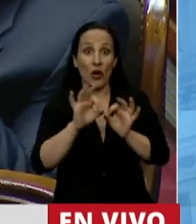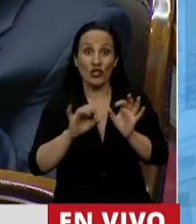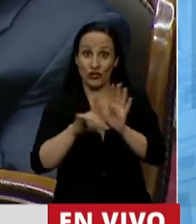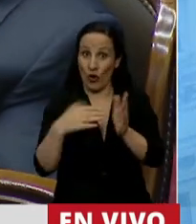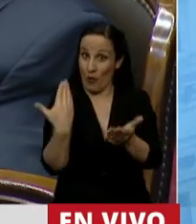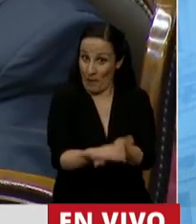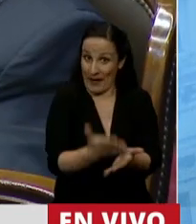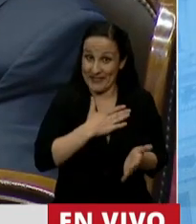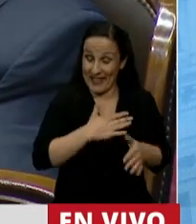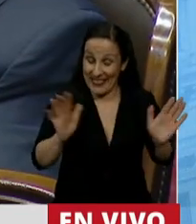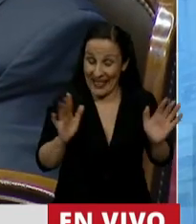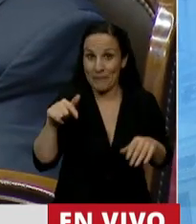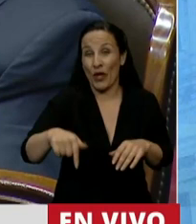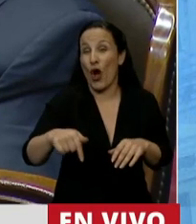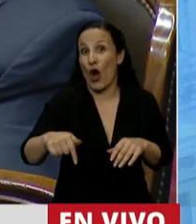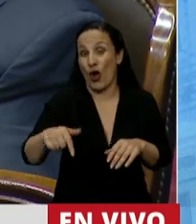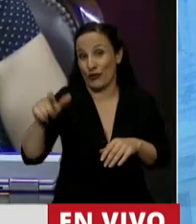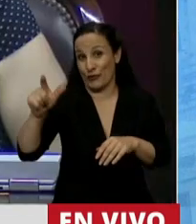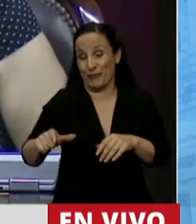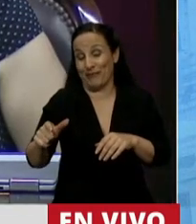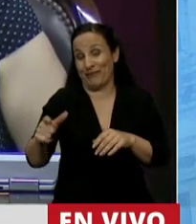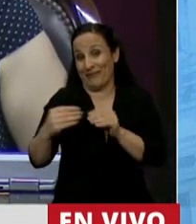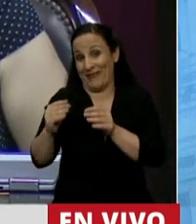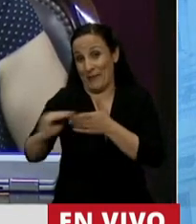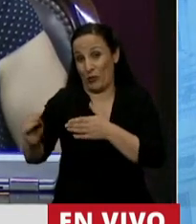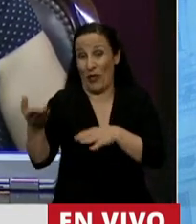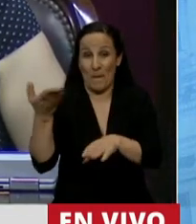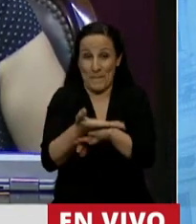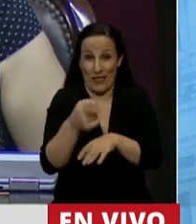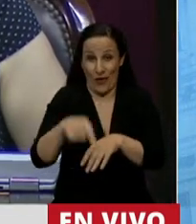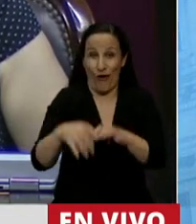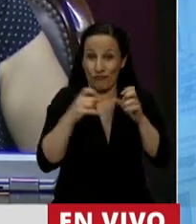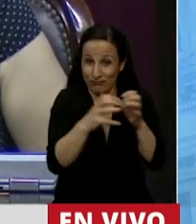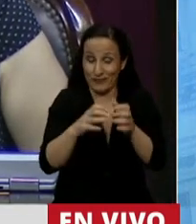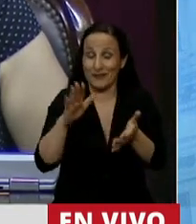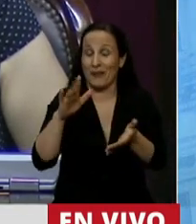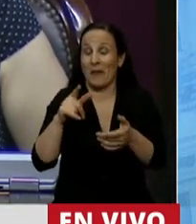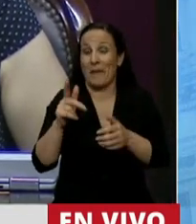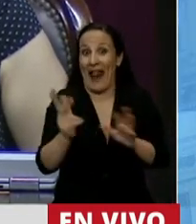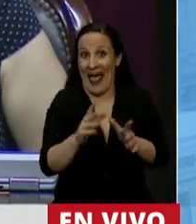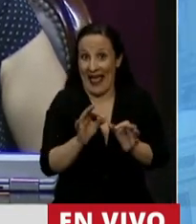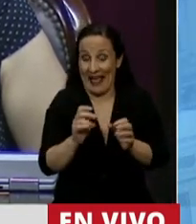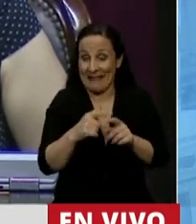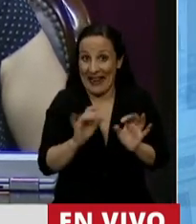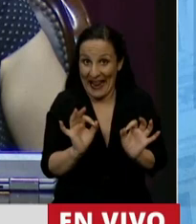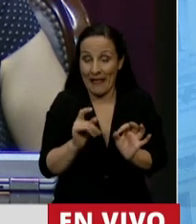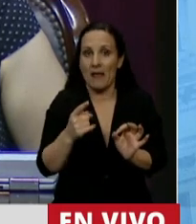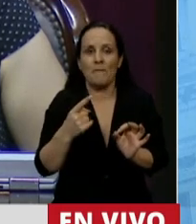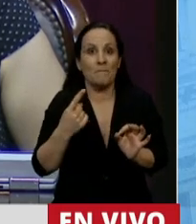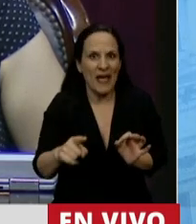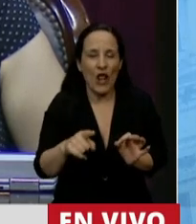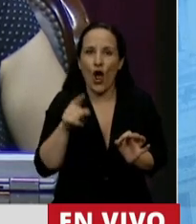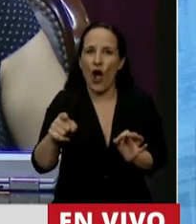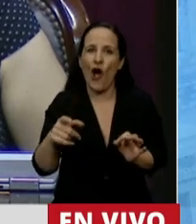presentáramos, y hoy un colega pidió su tratamiento en el recinto sobre las tablas, y fíjense, ninguna